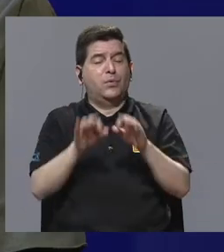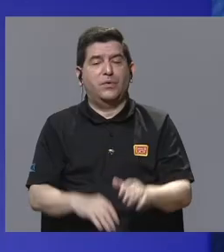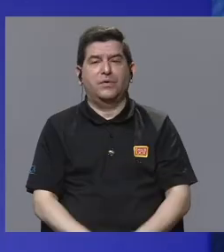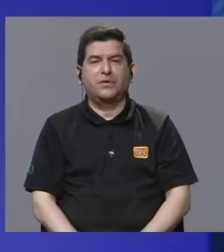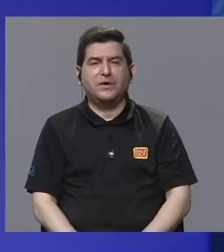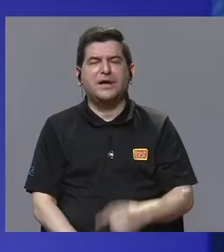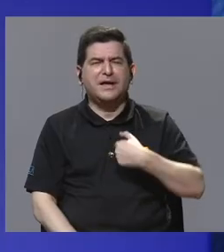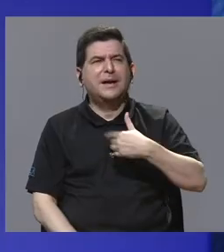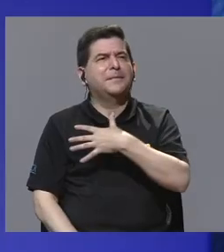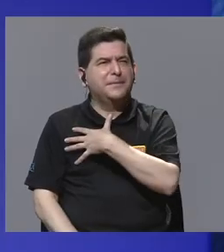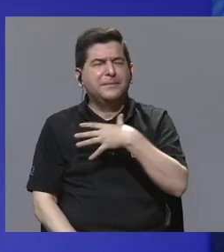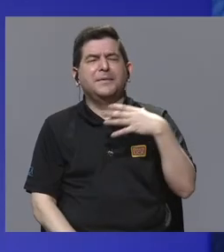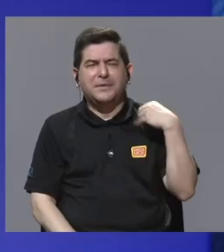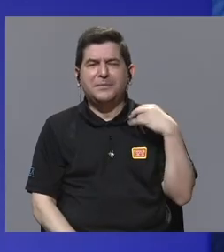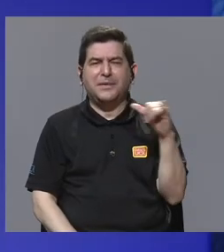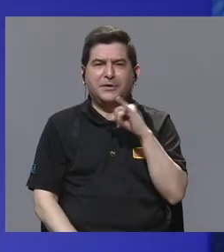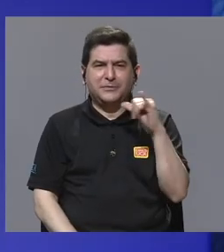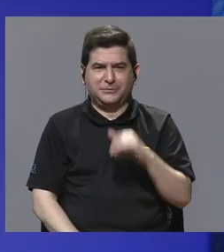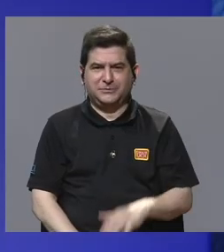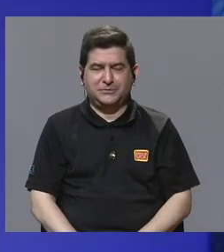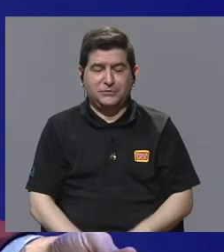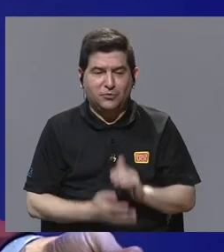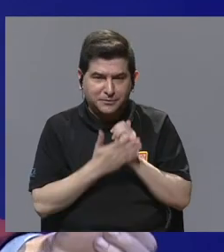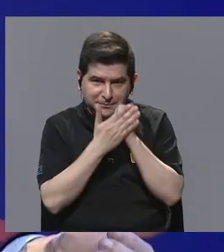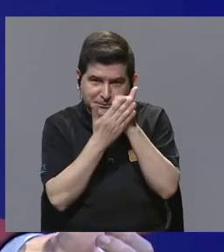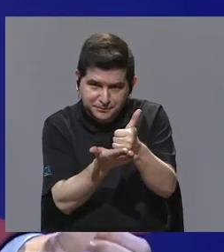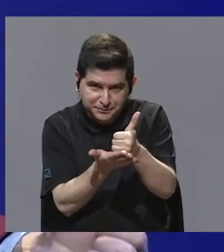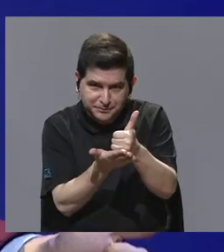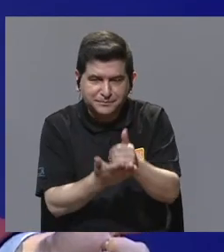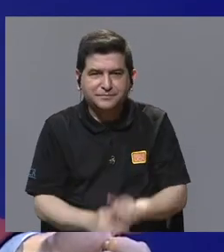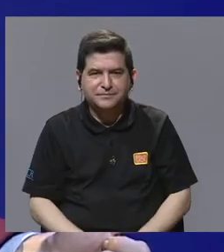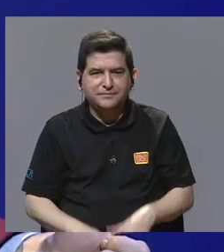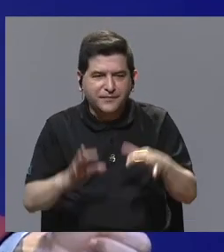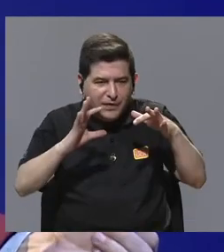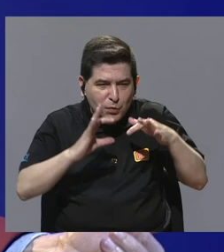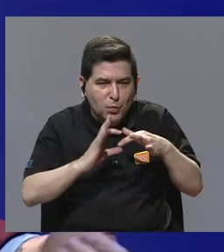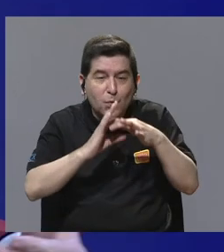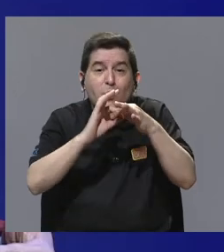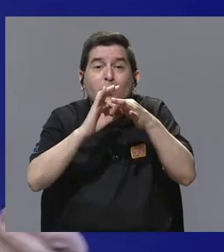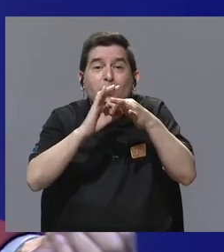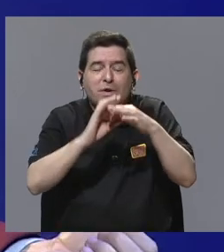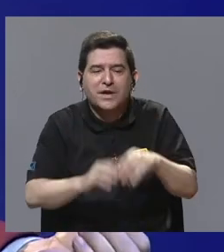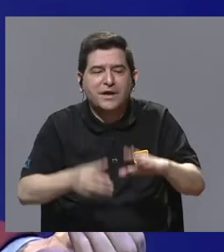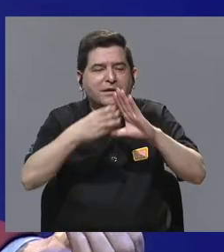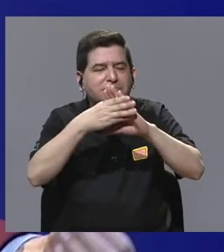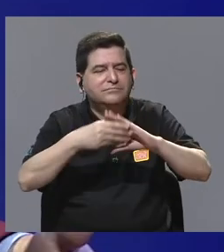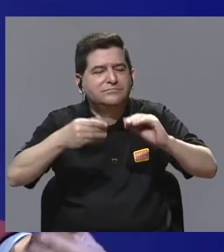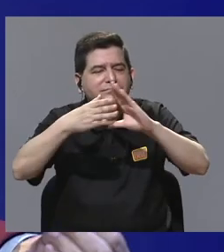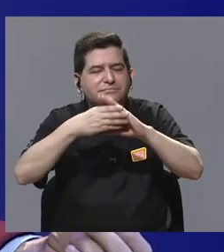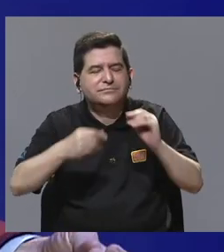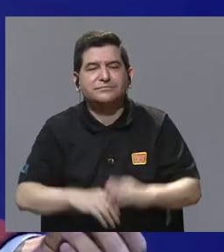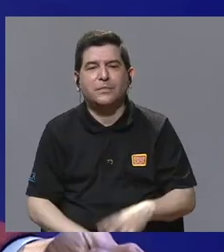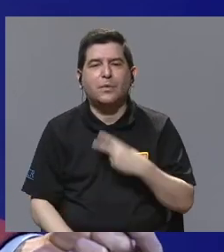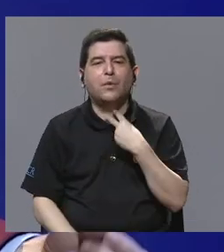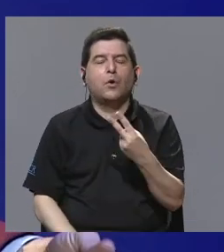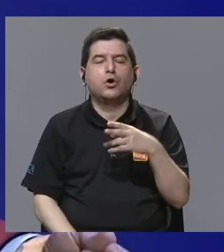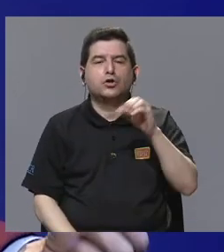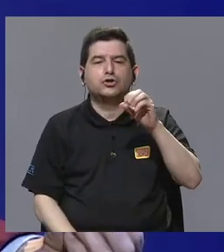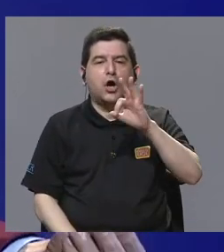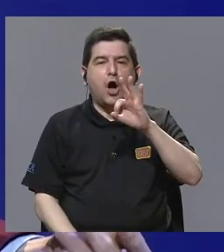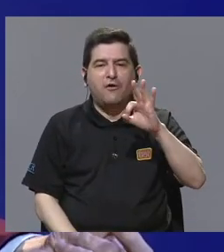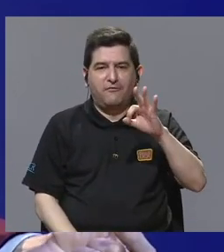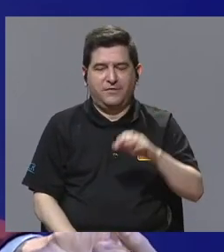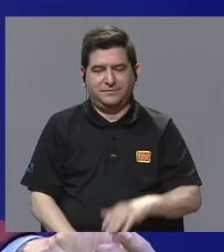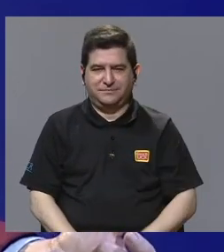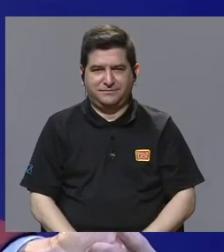Algo que me gustó muchísimo también y que ayuda a hilvanar la narrativa, la voz en off,